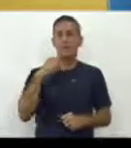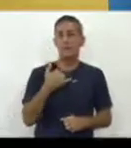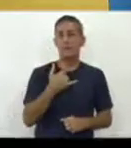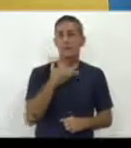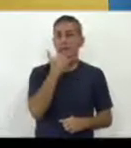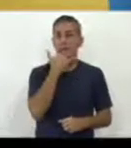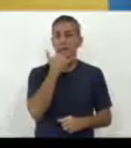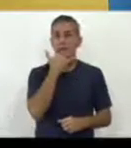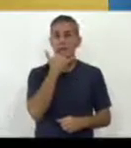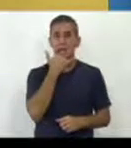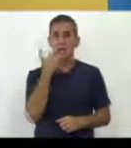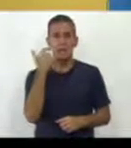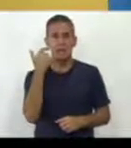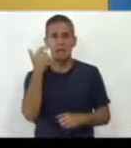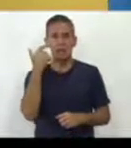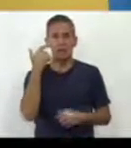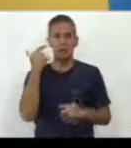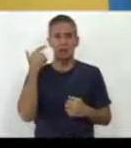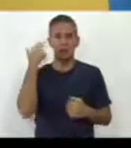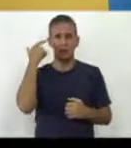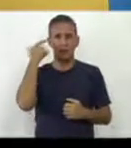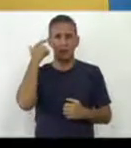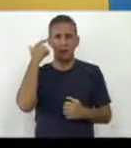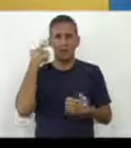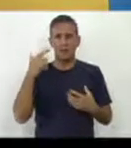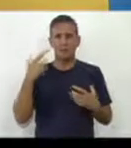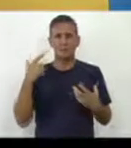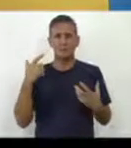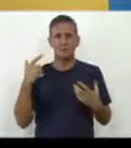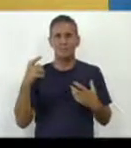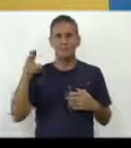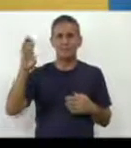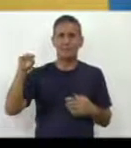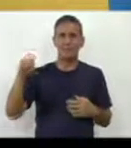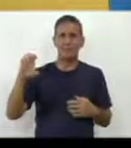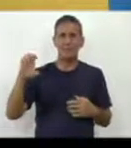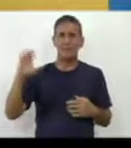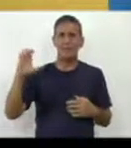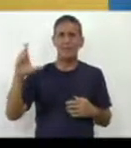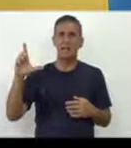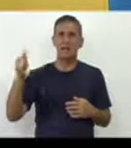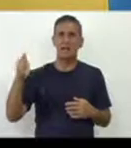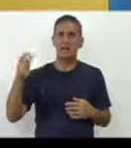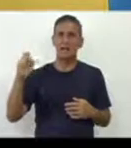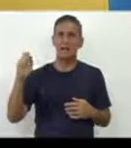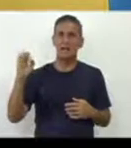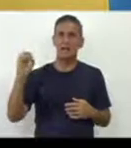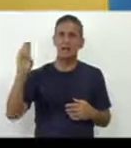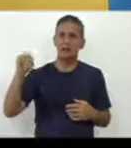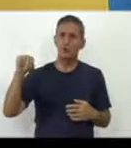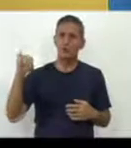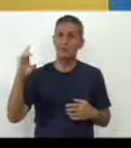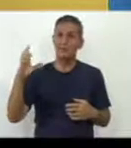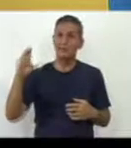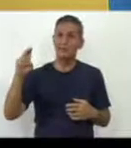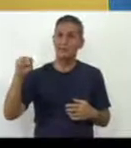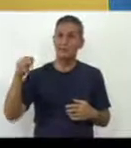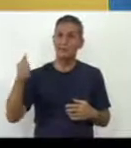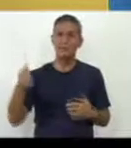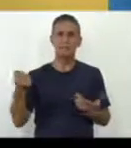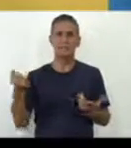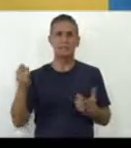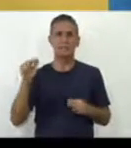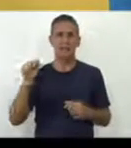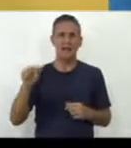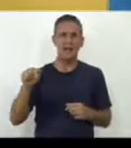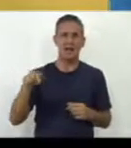este desequilibrio hormonal que se provoca, pues provoca también excitación